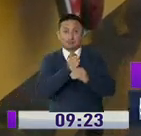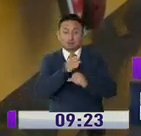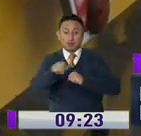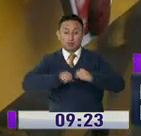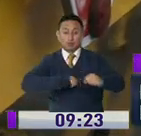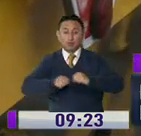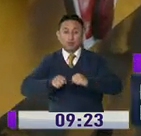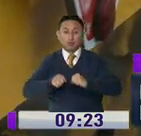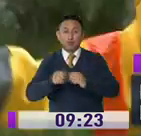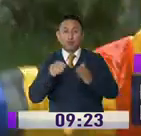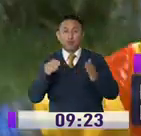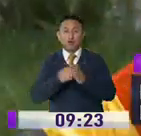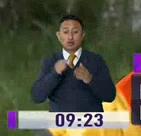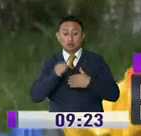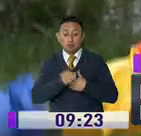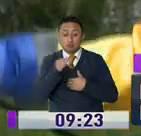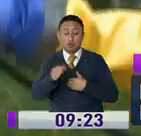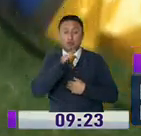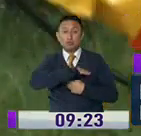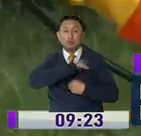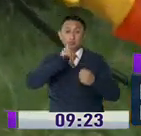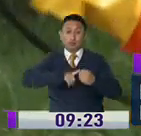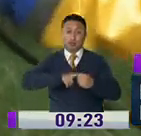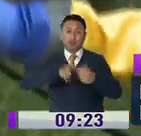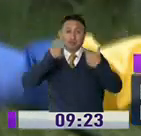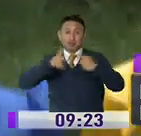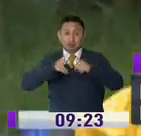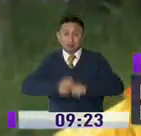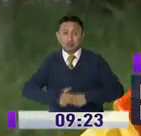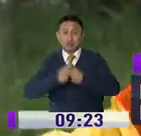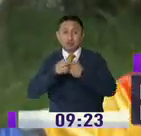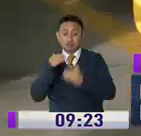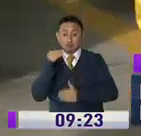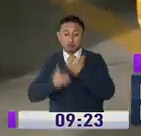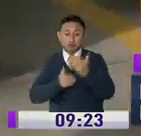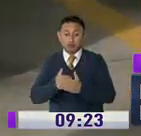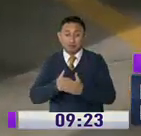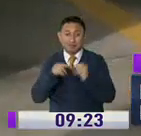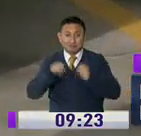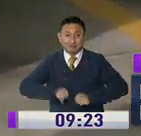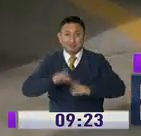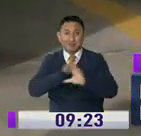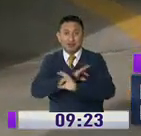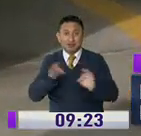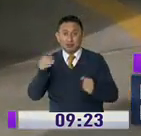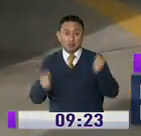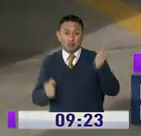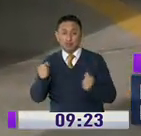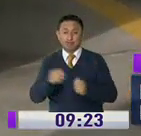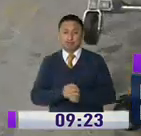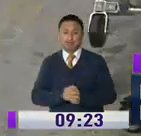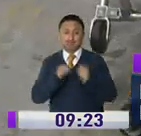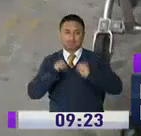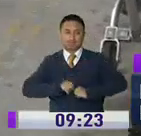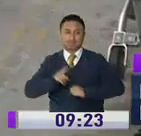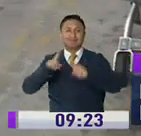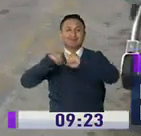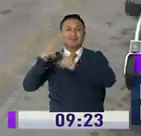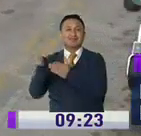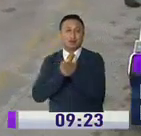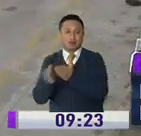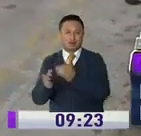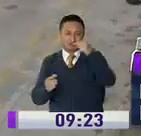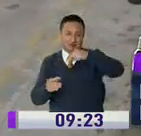batalla contra el coronavirus, el municipio de Quito ha arrancado un nuevo proceso de desinfección de vehículos que brindan diferentes